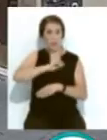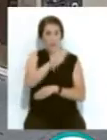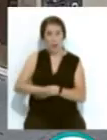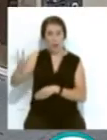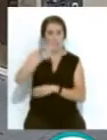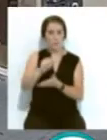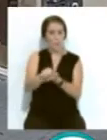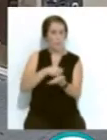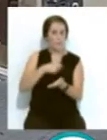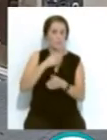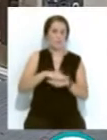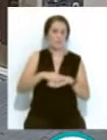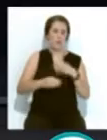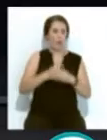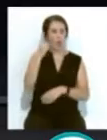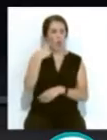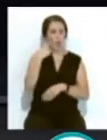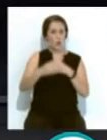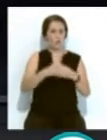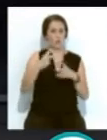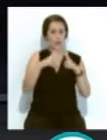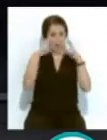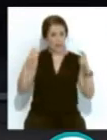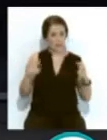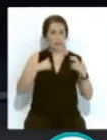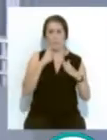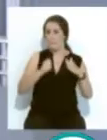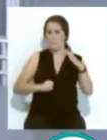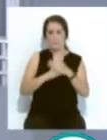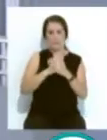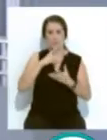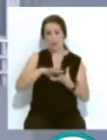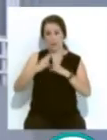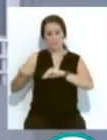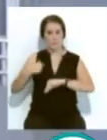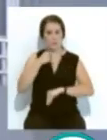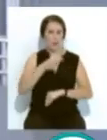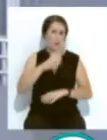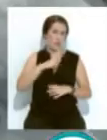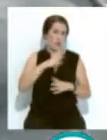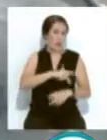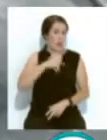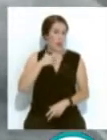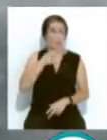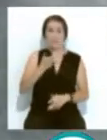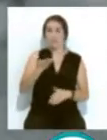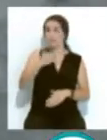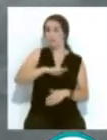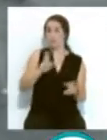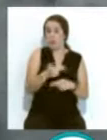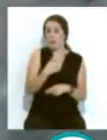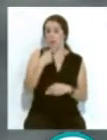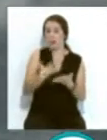se vaciaron de inmediato... ...para acostumbrarnos al quédate en casa como máxima de aplicación general. Así, se prohibió toda la movilidad,